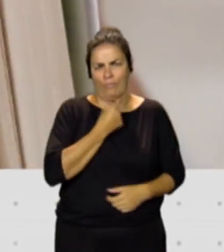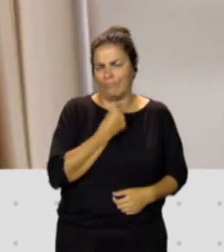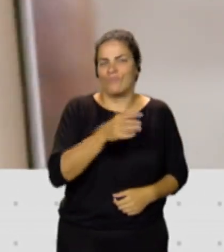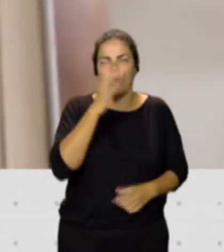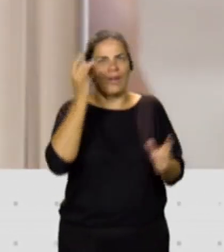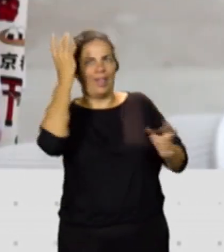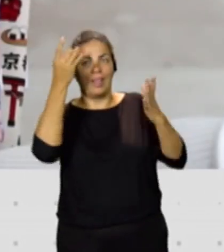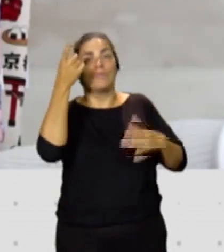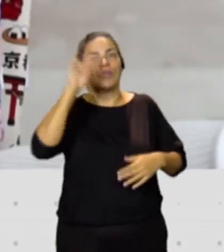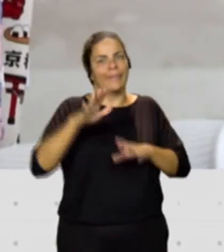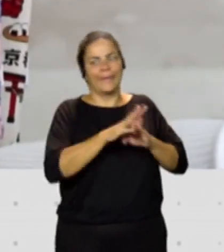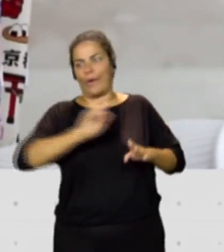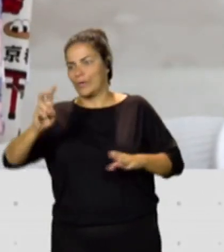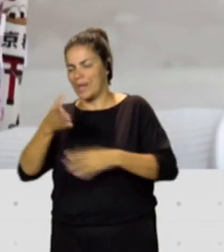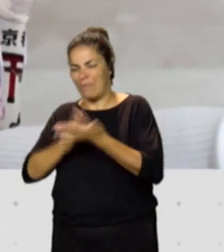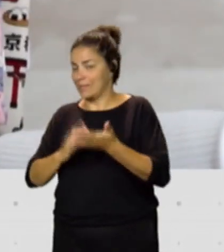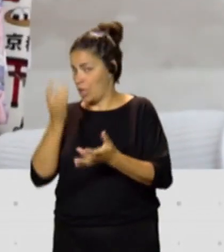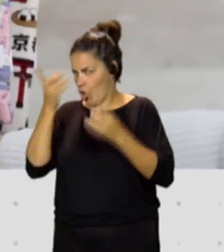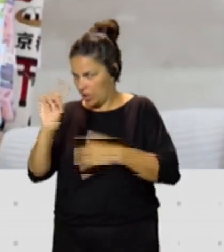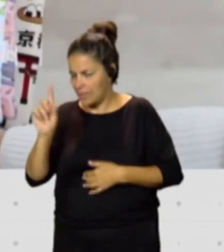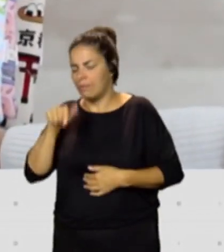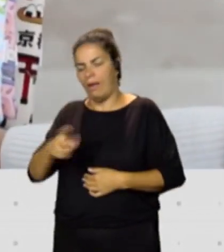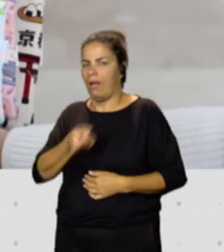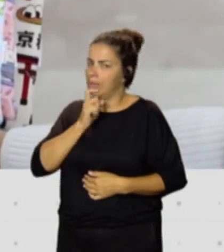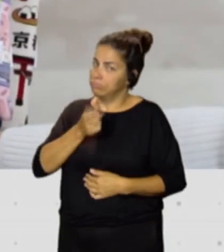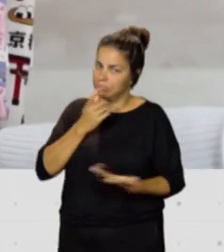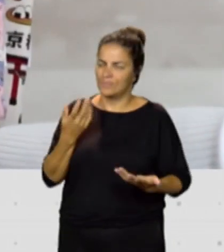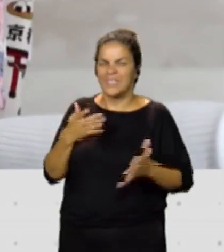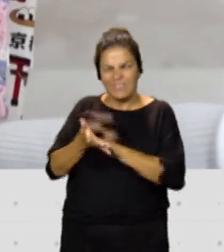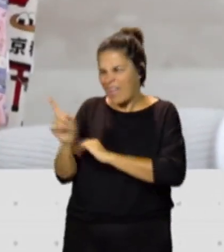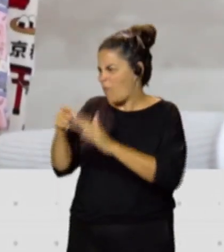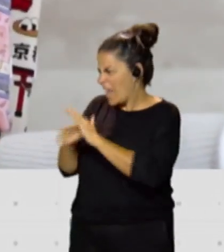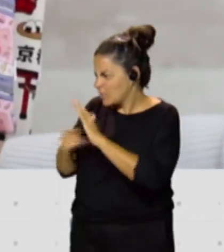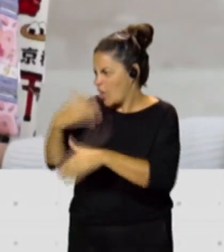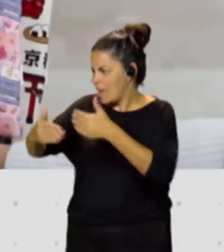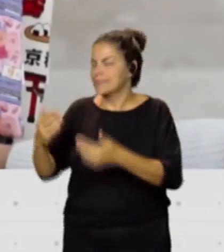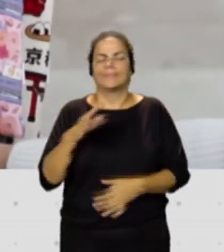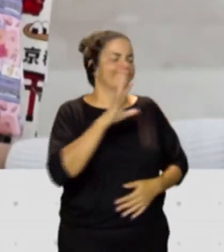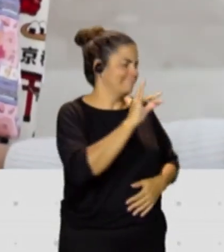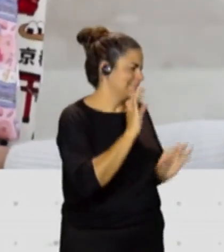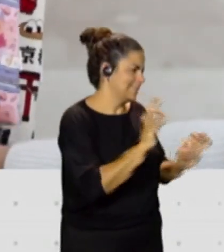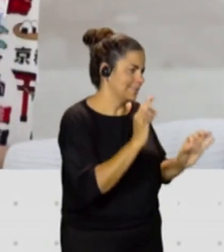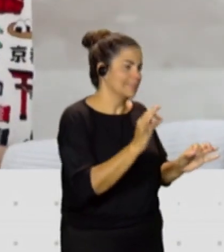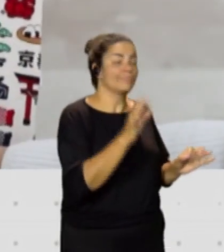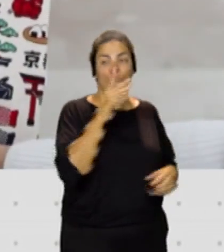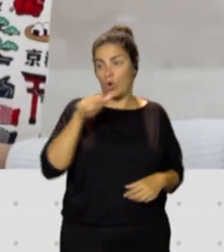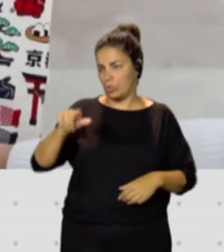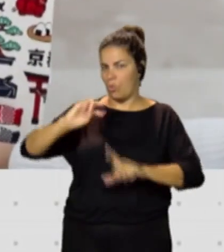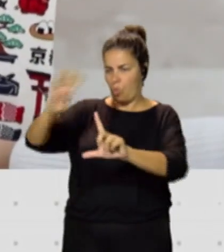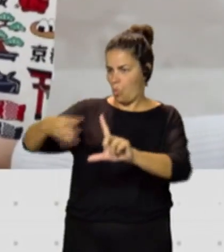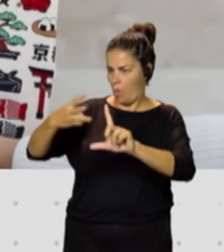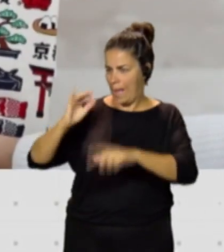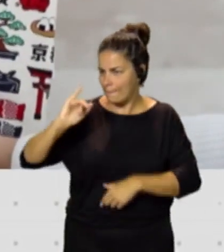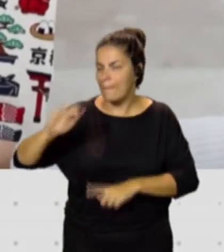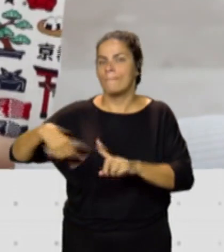tienes que hacer cosas no creativas, que es la parte difícil. Que es la parte más burocrática, lo mejor, llamémoslo así. Porque claro, hay decir que tú tienes página web